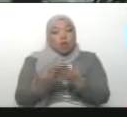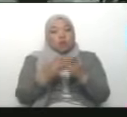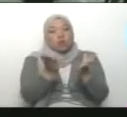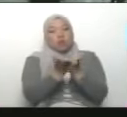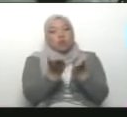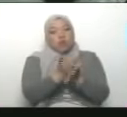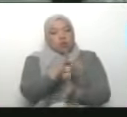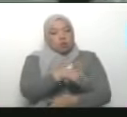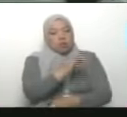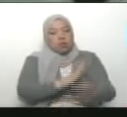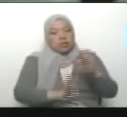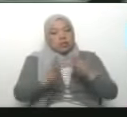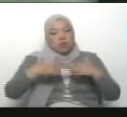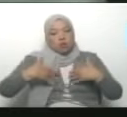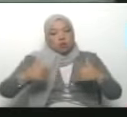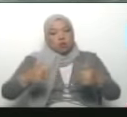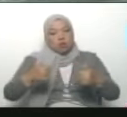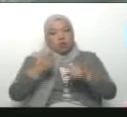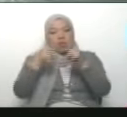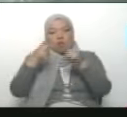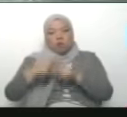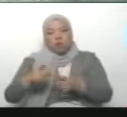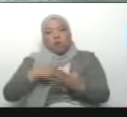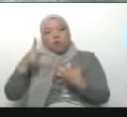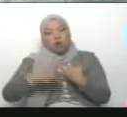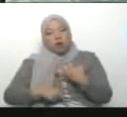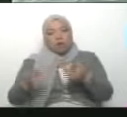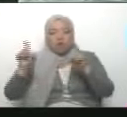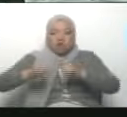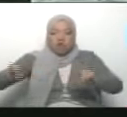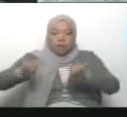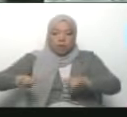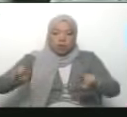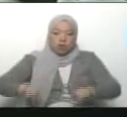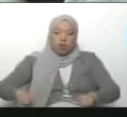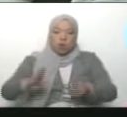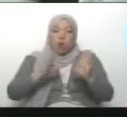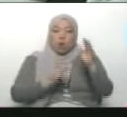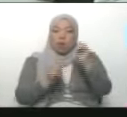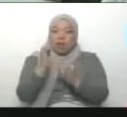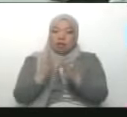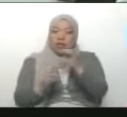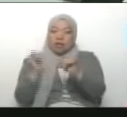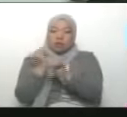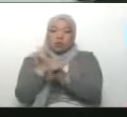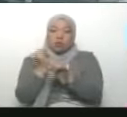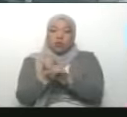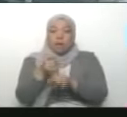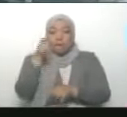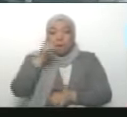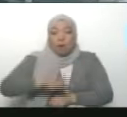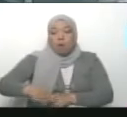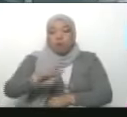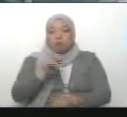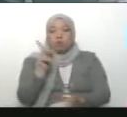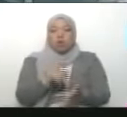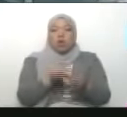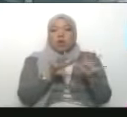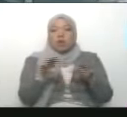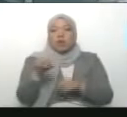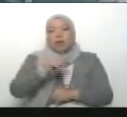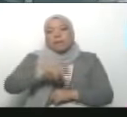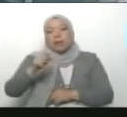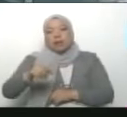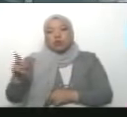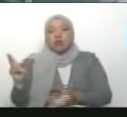de la Universidad de la Ciencia de la Salud en sus diferentes programas de formación. Una biblioteca espaciosa donde pueden entrar hasta 90 personas